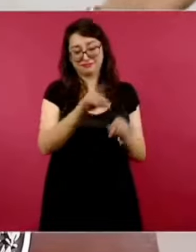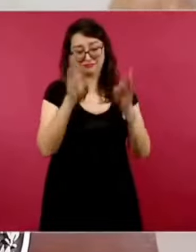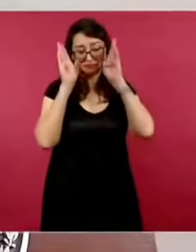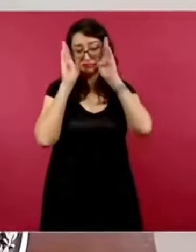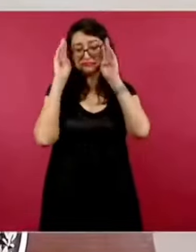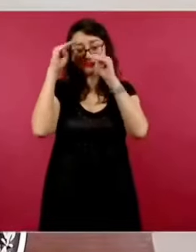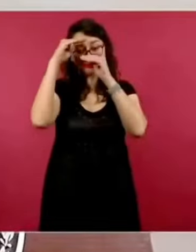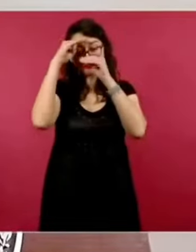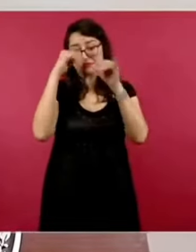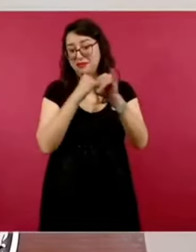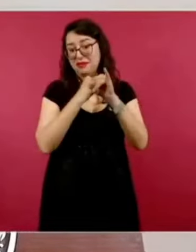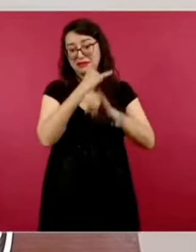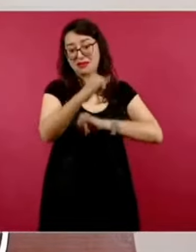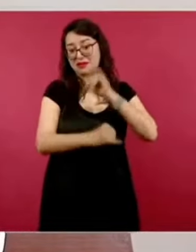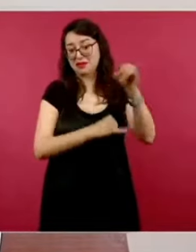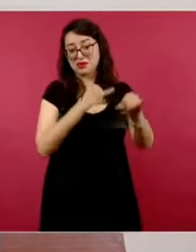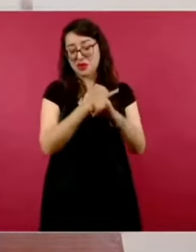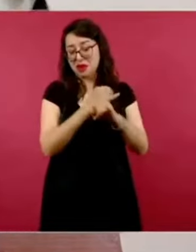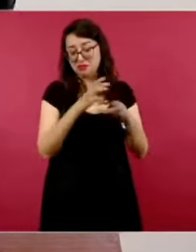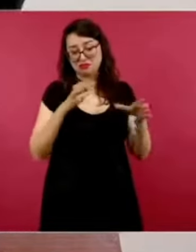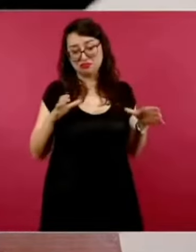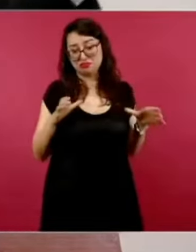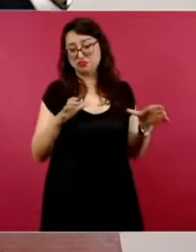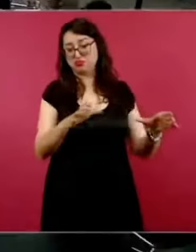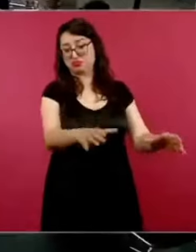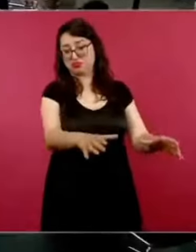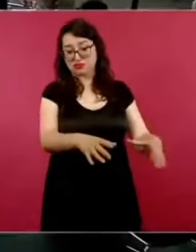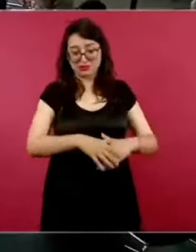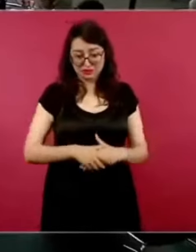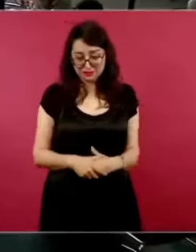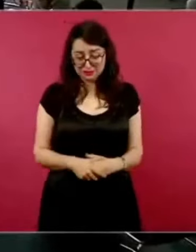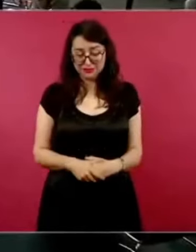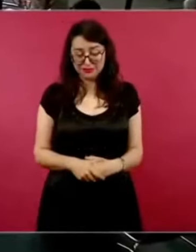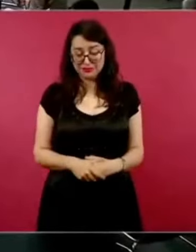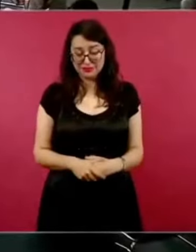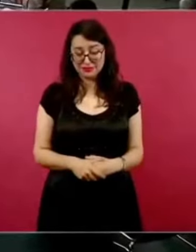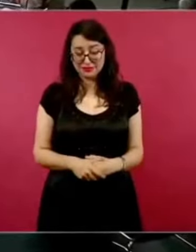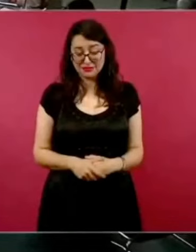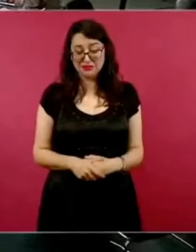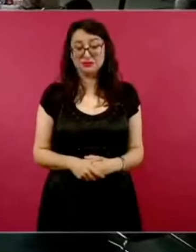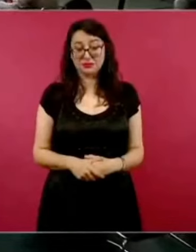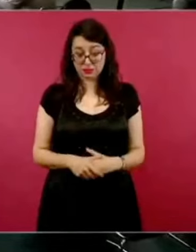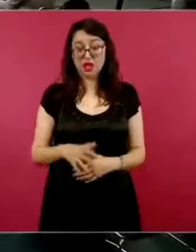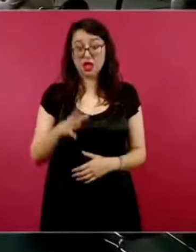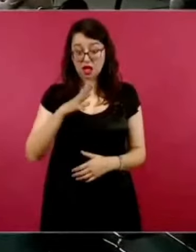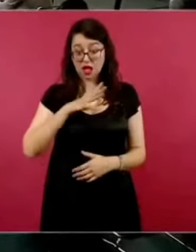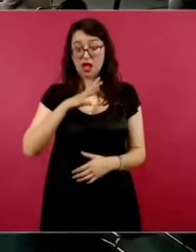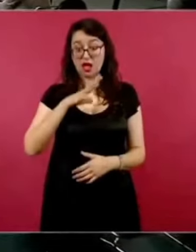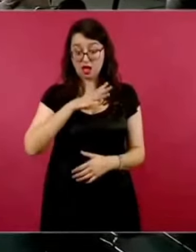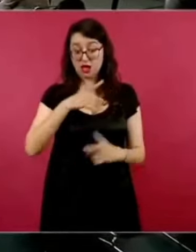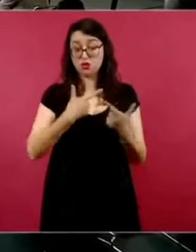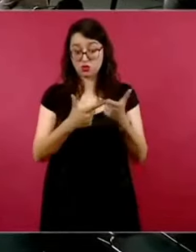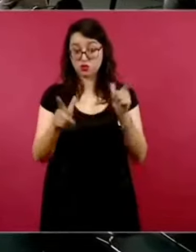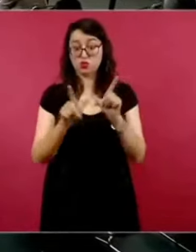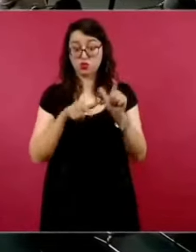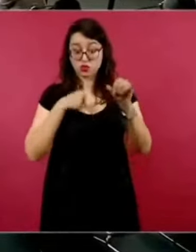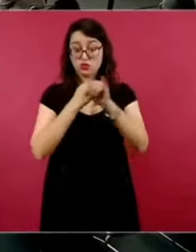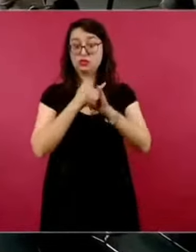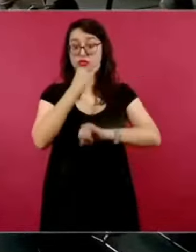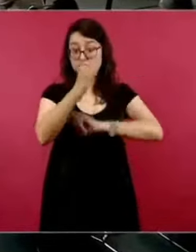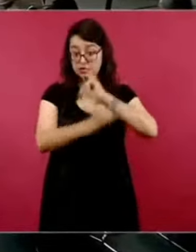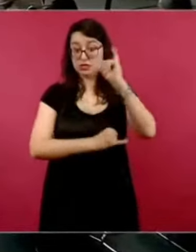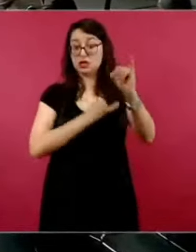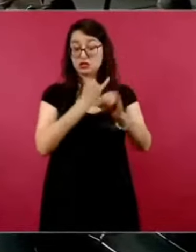porque sí existe la